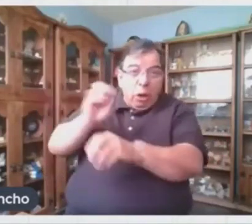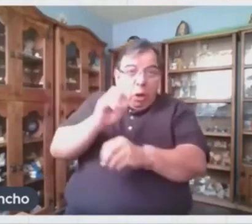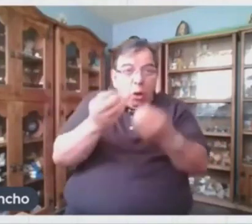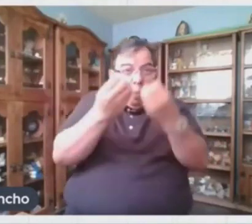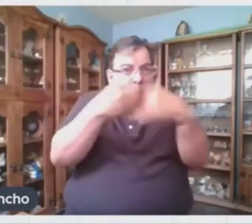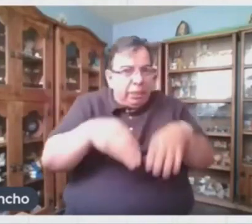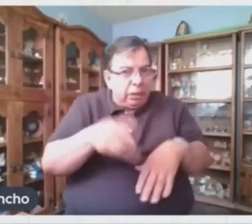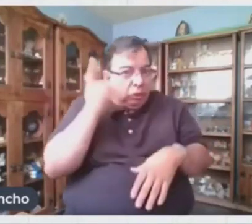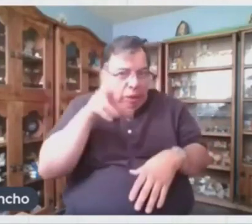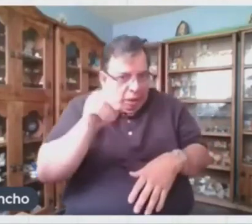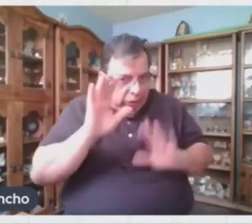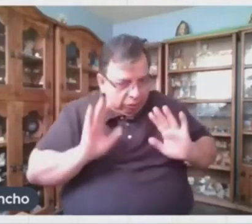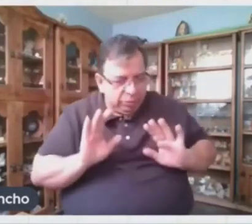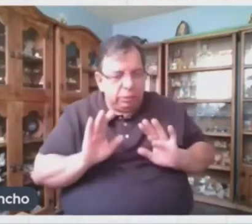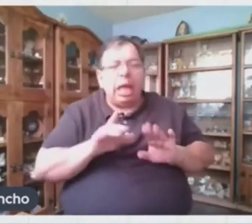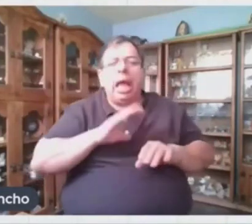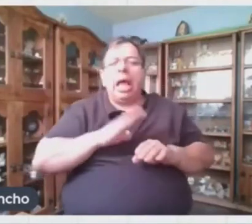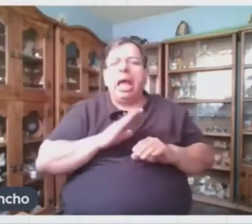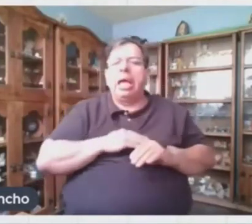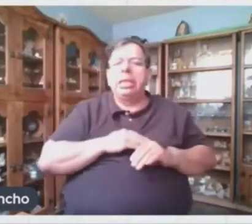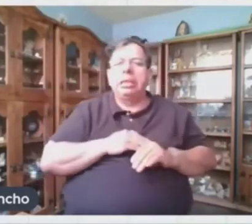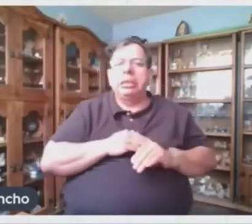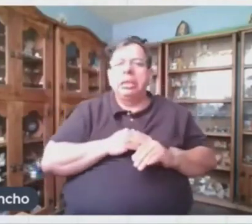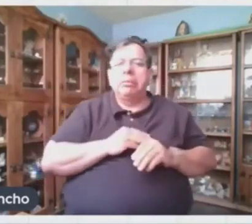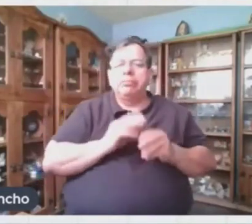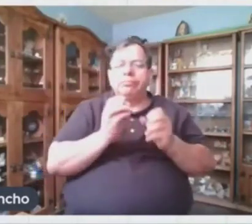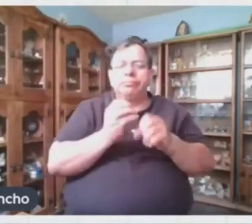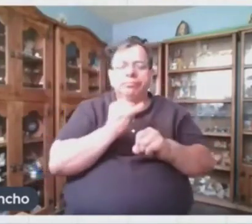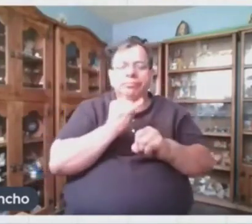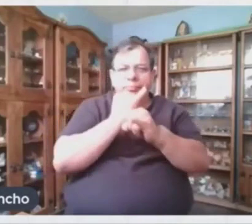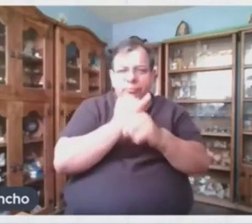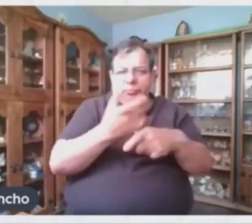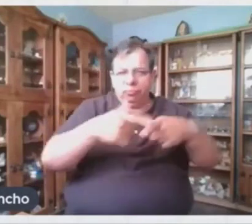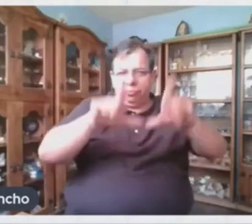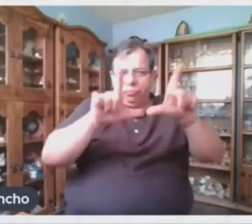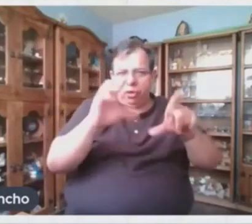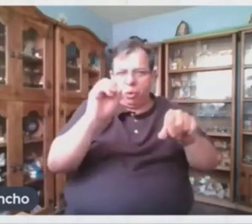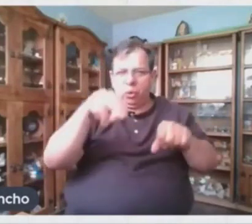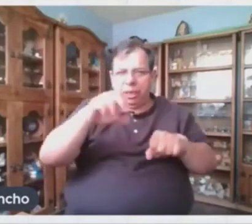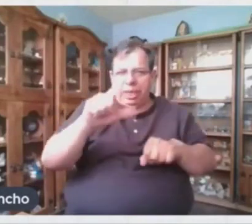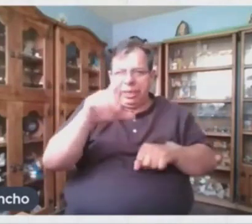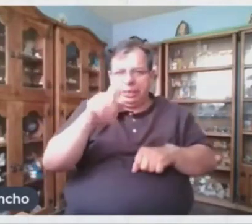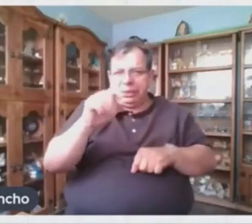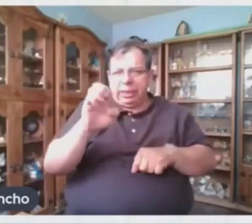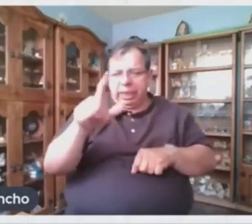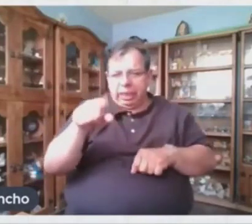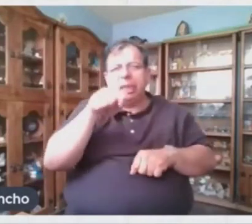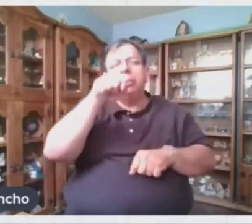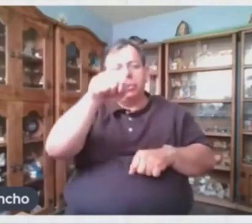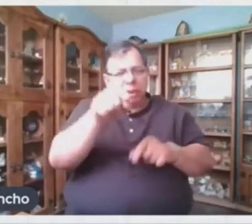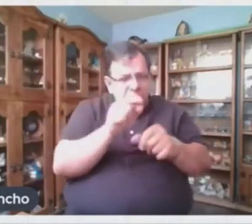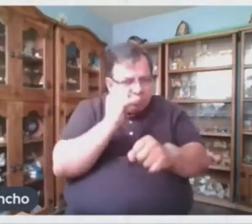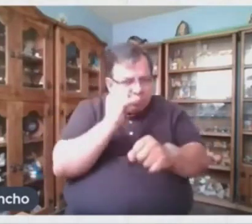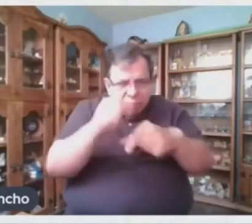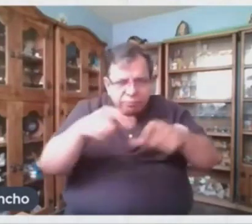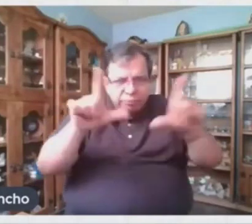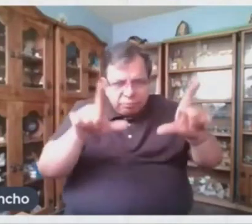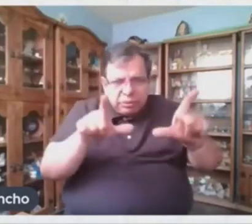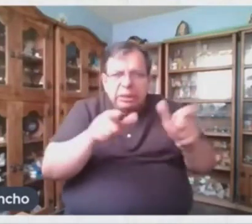encontrarlos en la página de la Conalitec y así no hay pretexto para que no sigan estudiando, chicos.